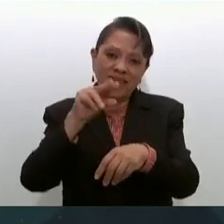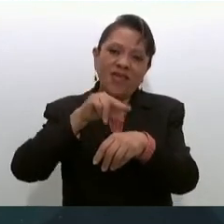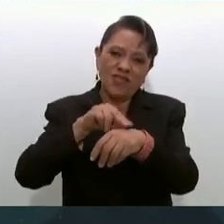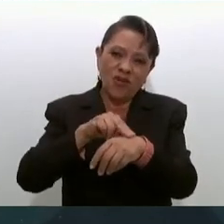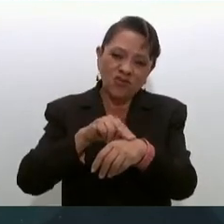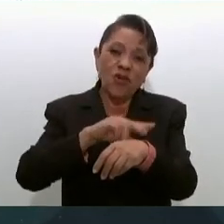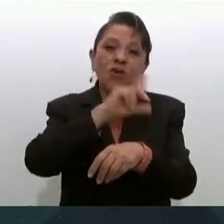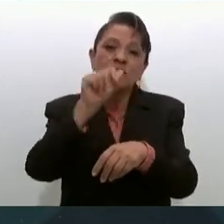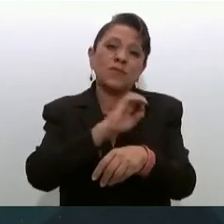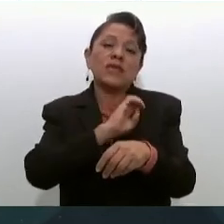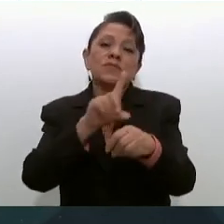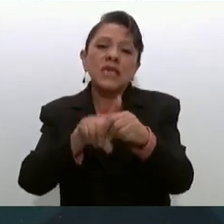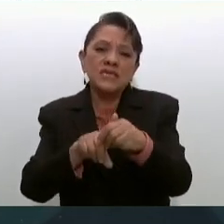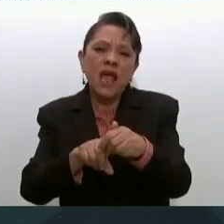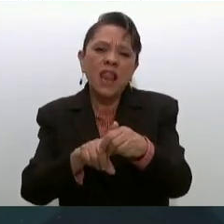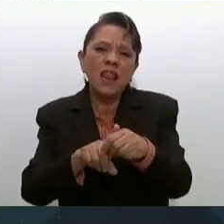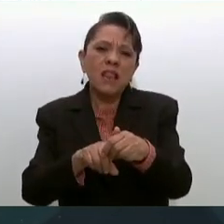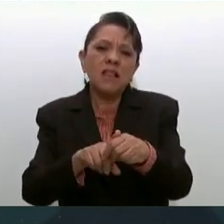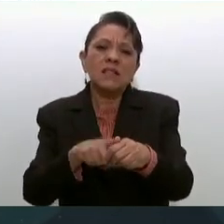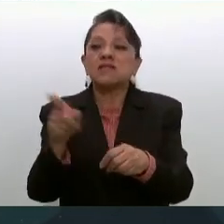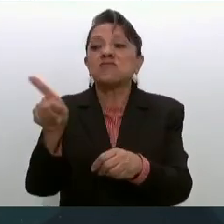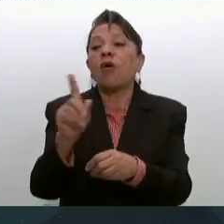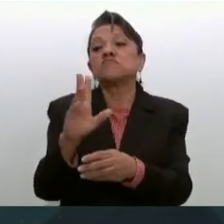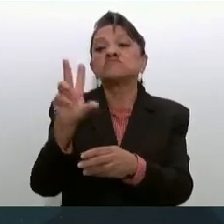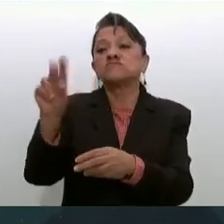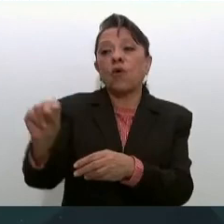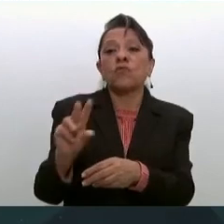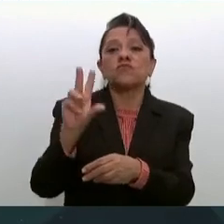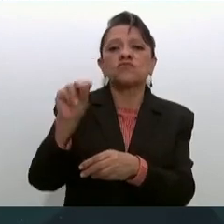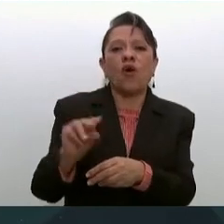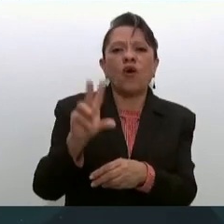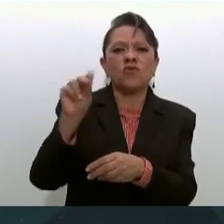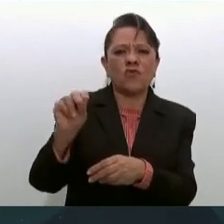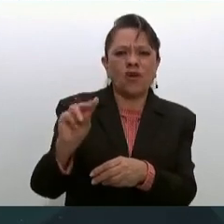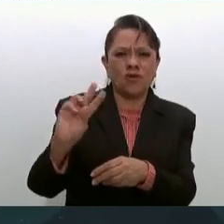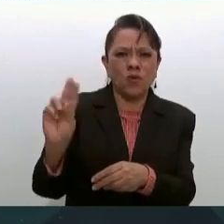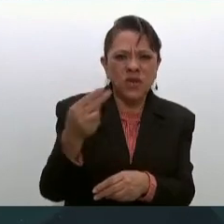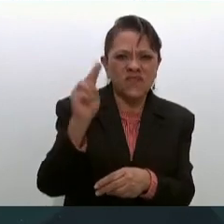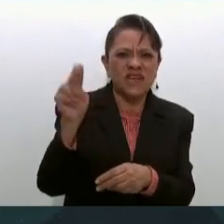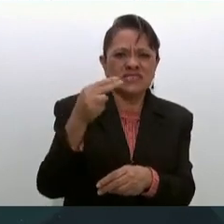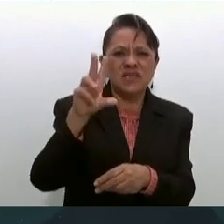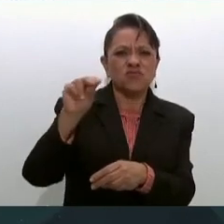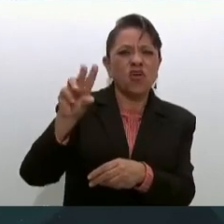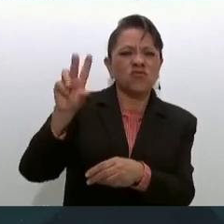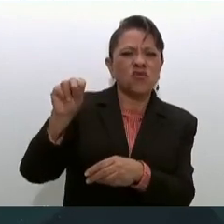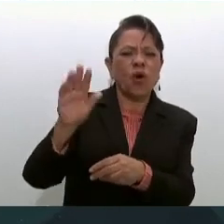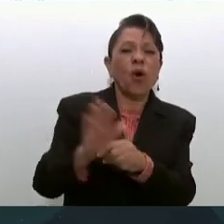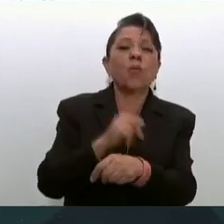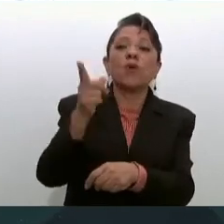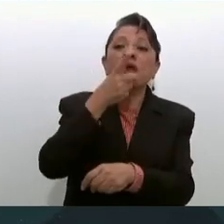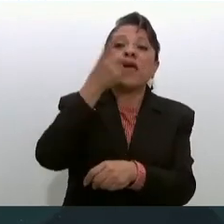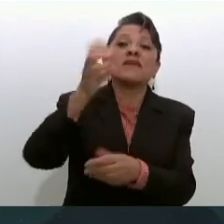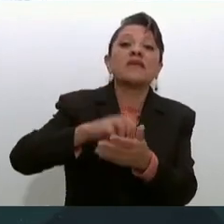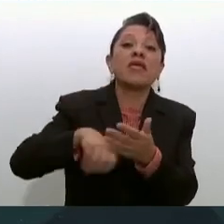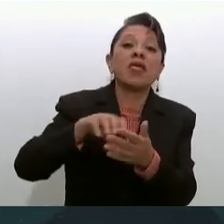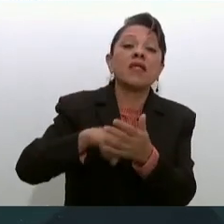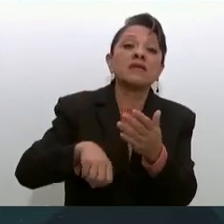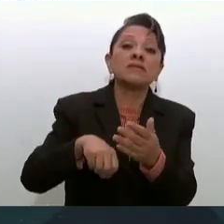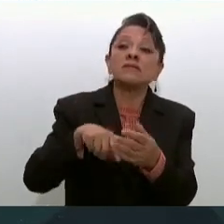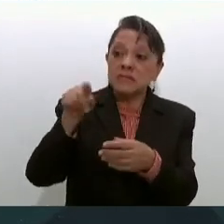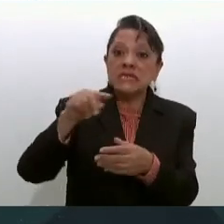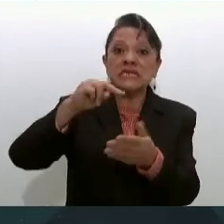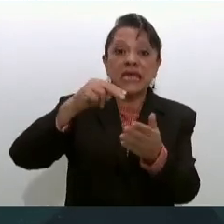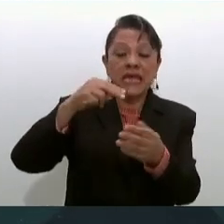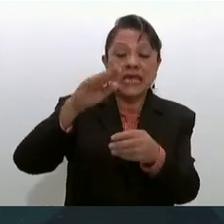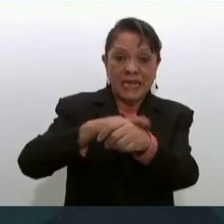pretexto de que no pasaban el examen de admisión bueno en realidad lo que sucedía es que no había presupuesto para